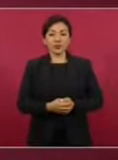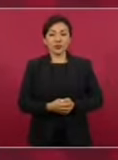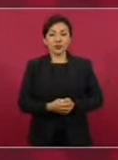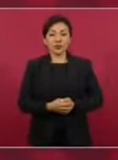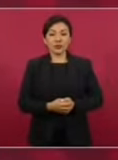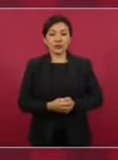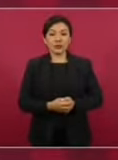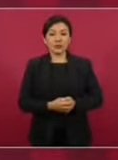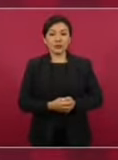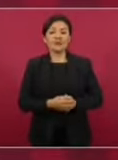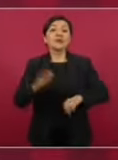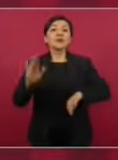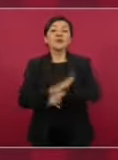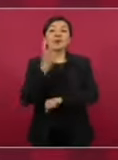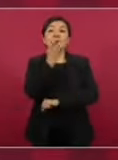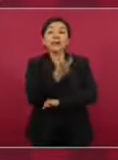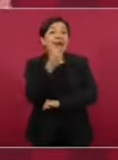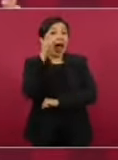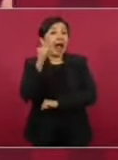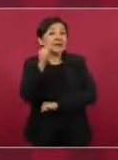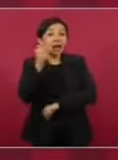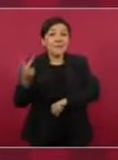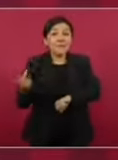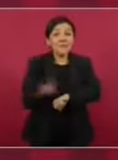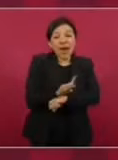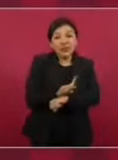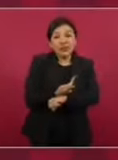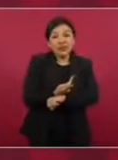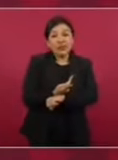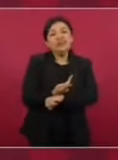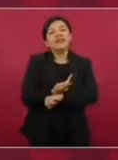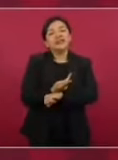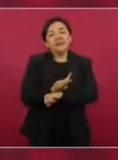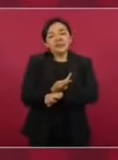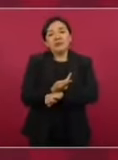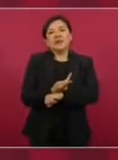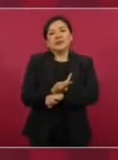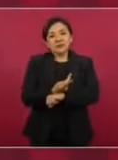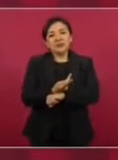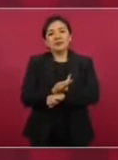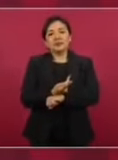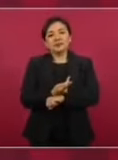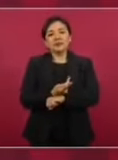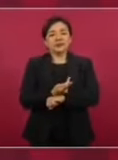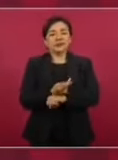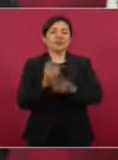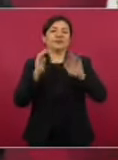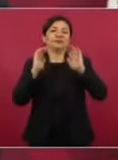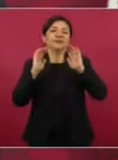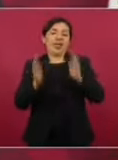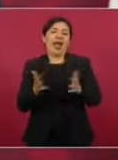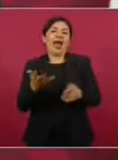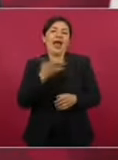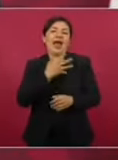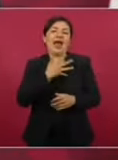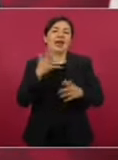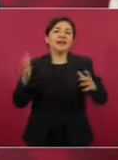Ya, con lo de ayer, salvamos